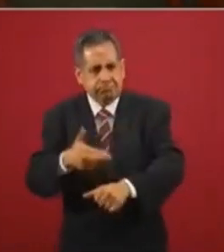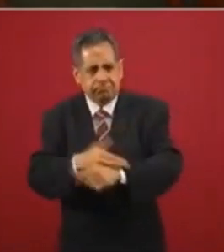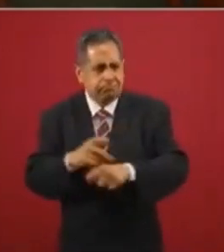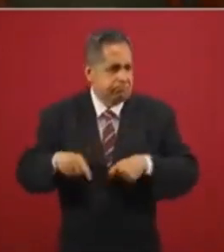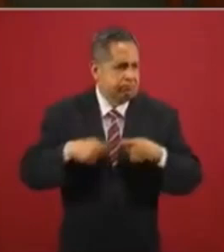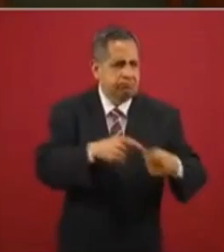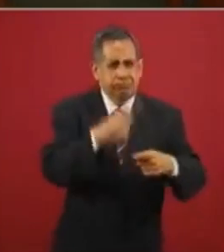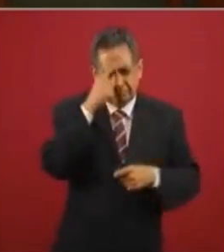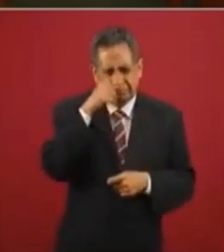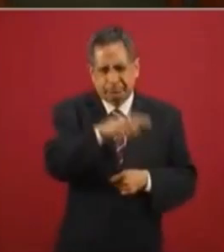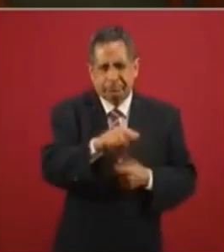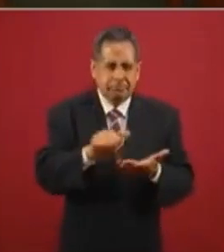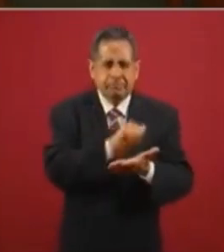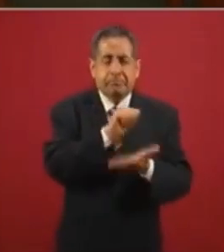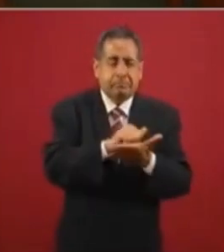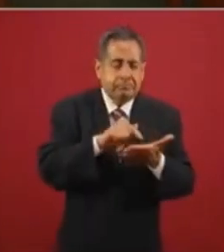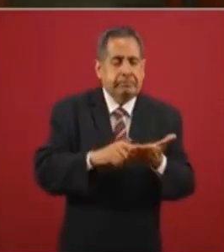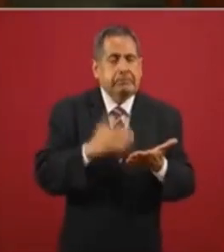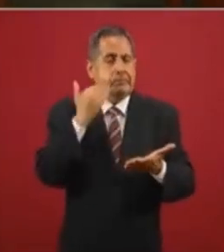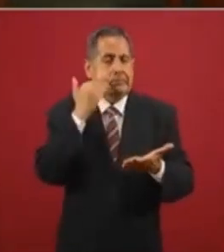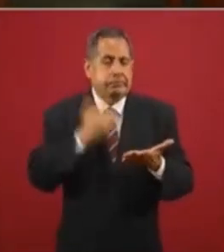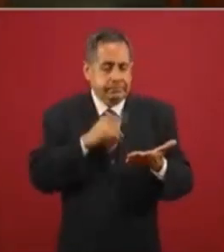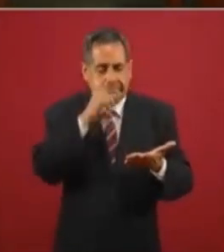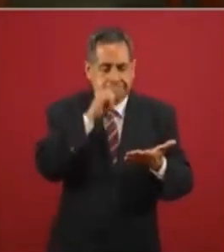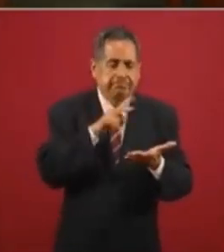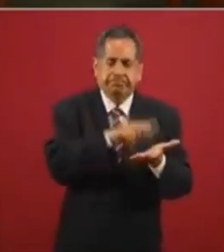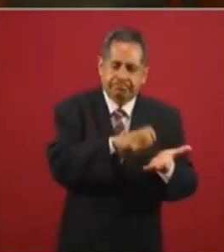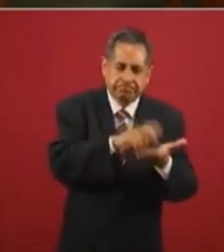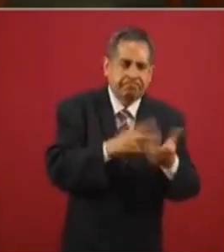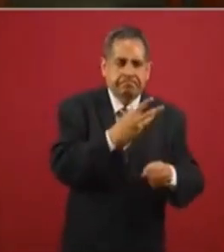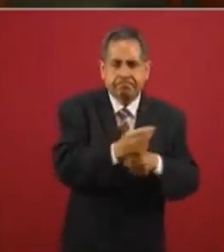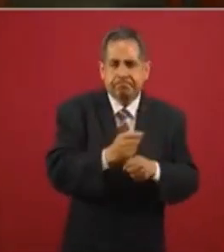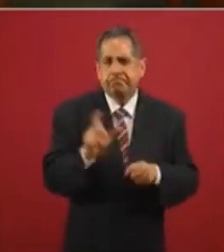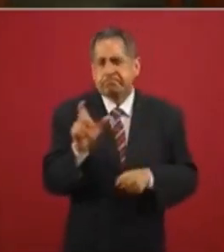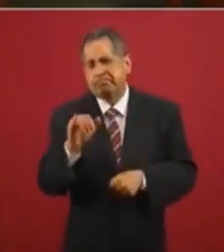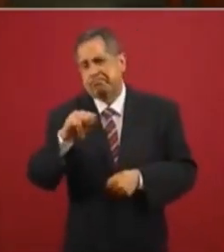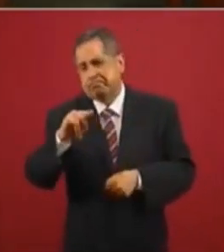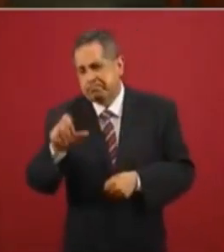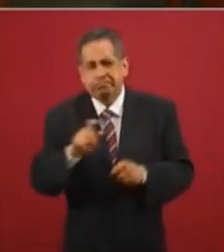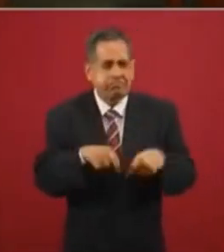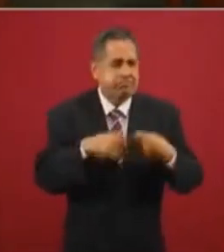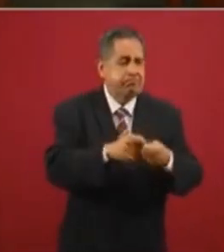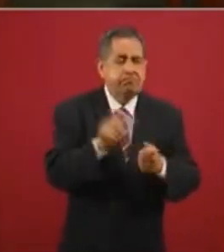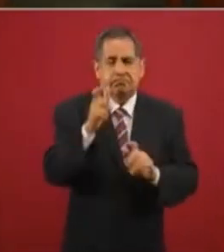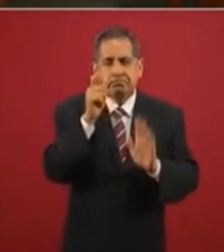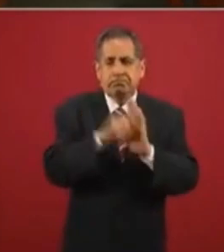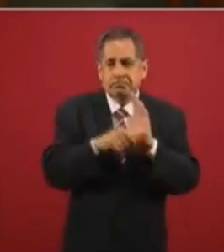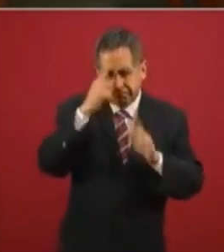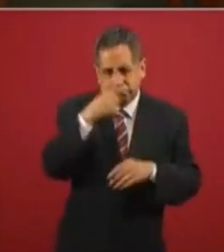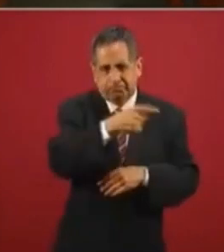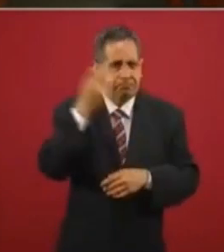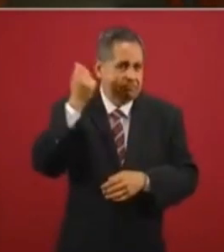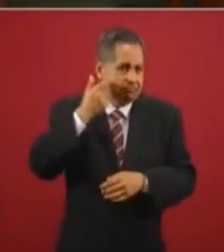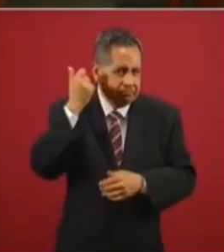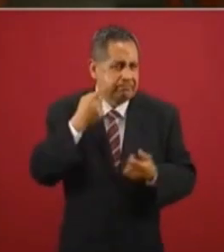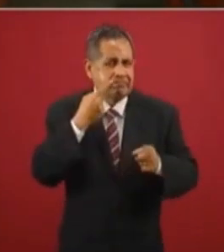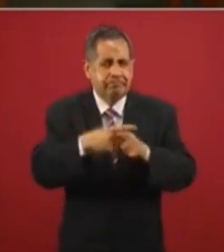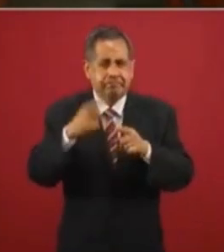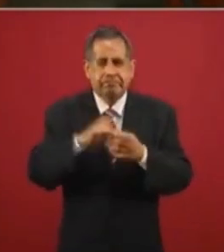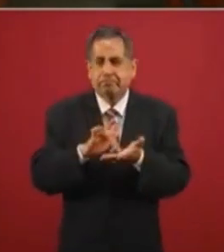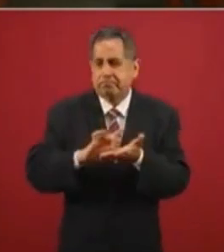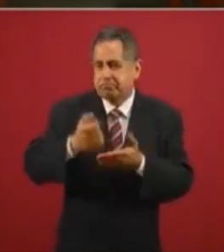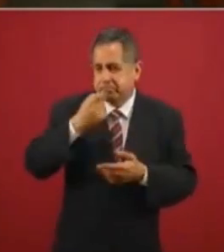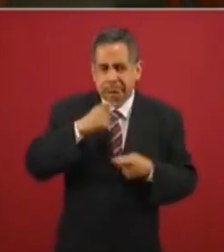actualizar y corregir errores en actas de nacimientos, identificación, credenciales para sus pensiones, ayuda en las necesidades como